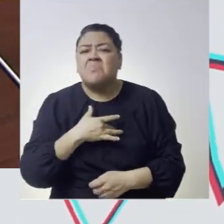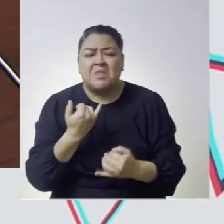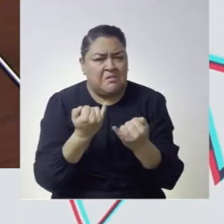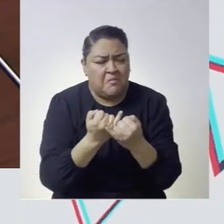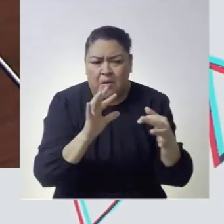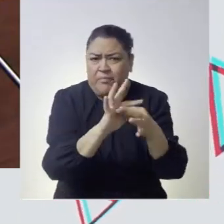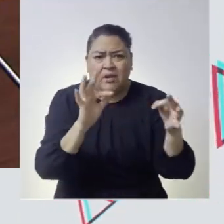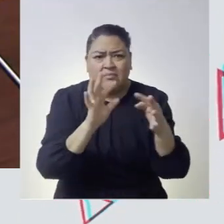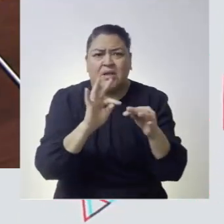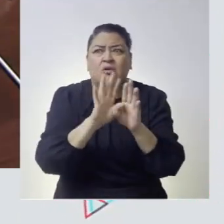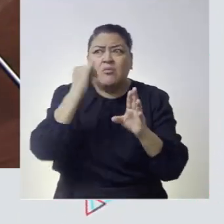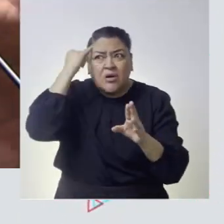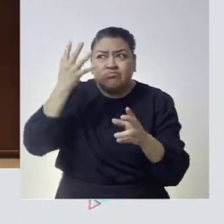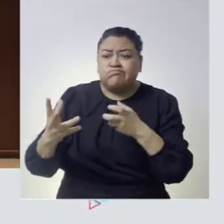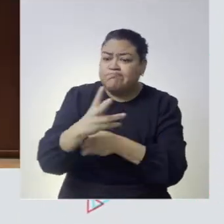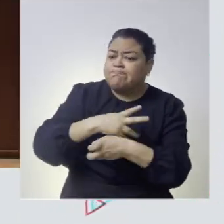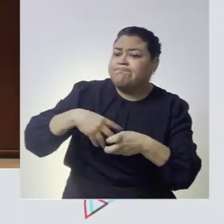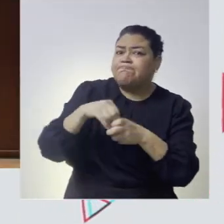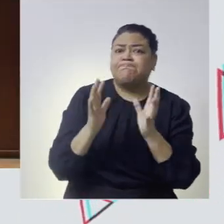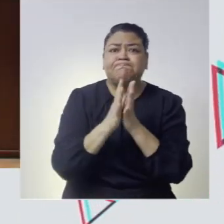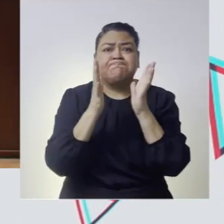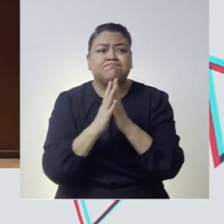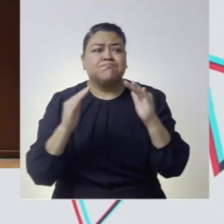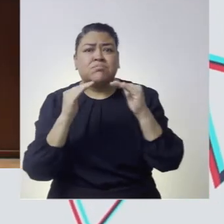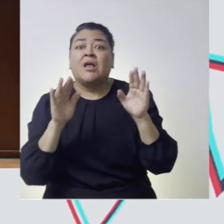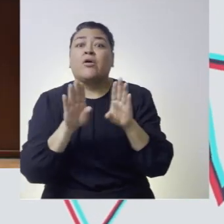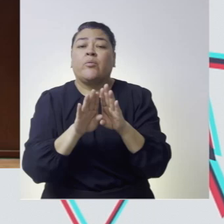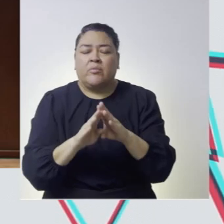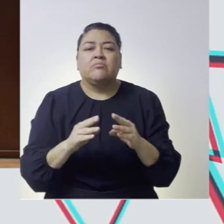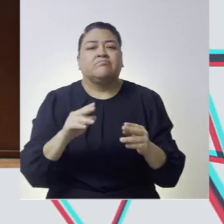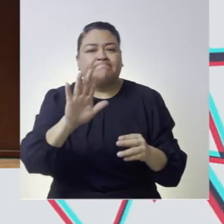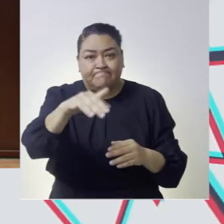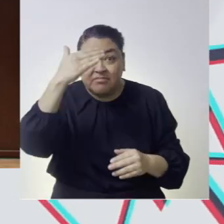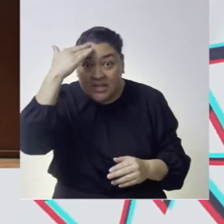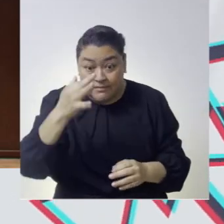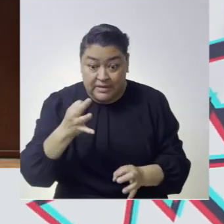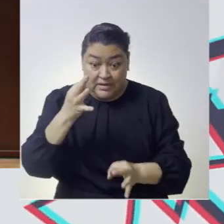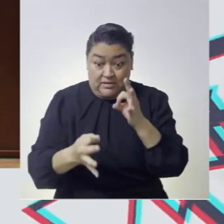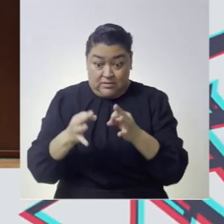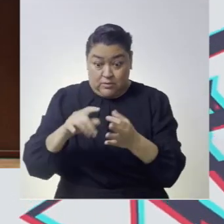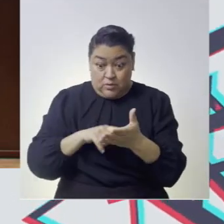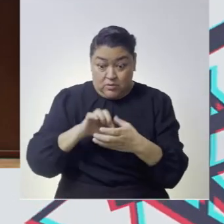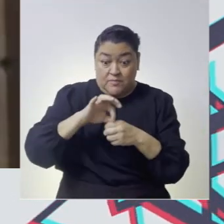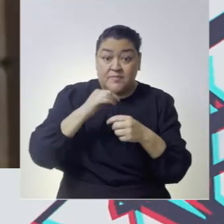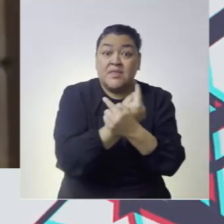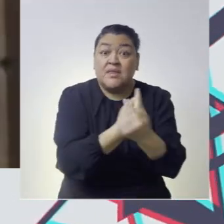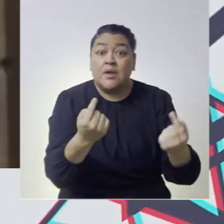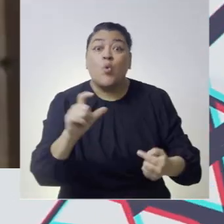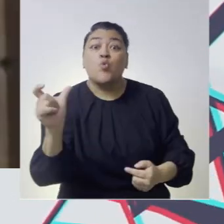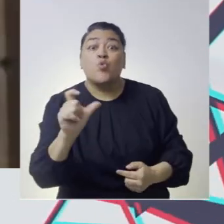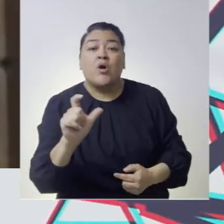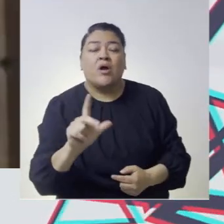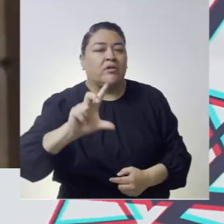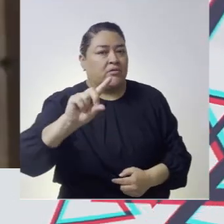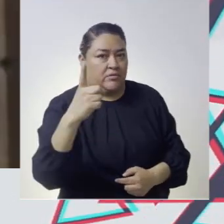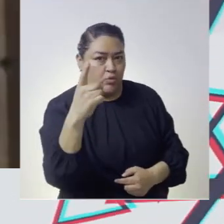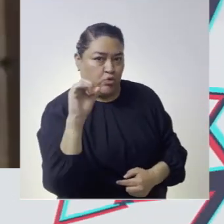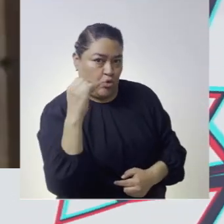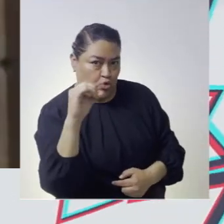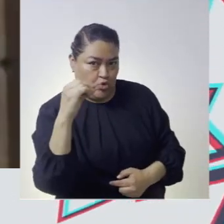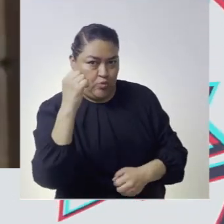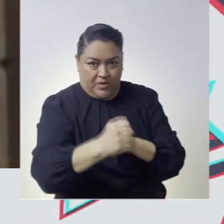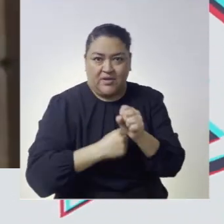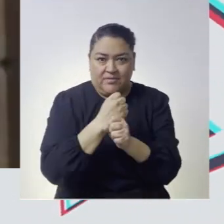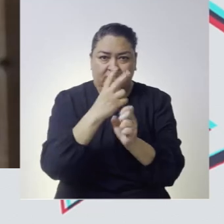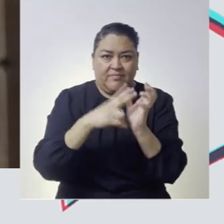propuestas para garantizar una sociedad inclusiva y democrática por cierto el tribunal electoral infantil tendrá lugar el 31